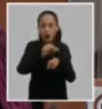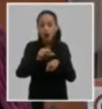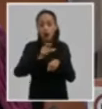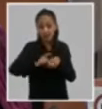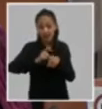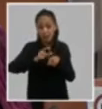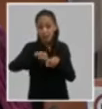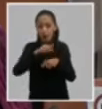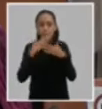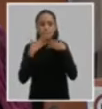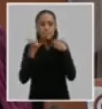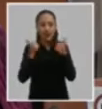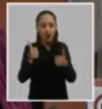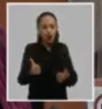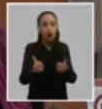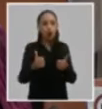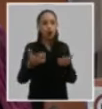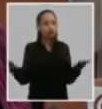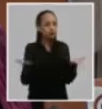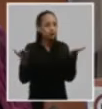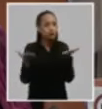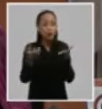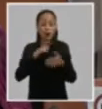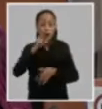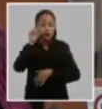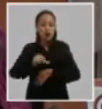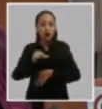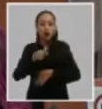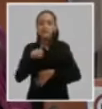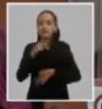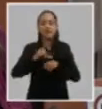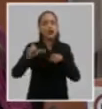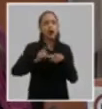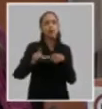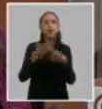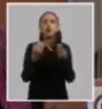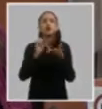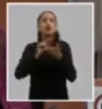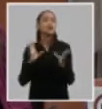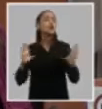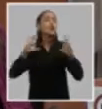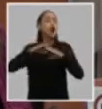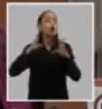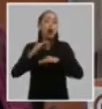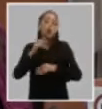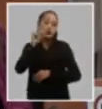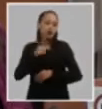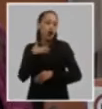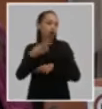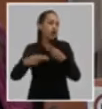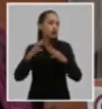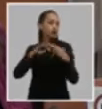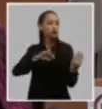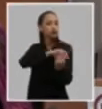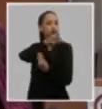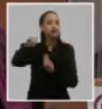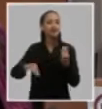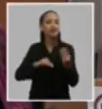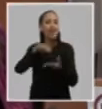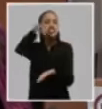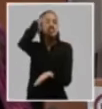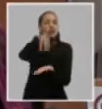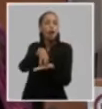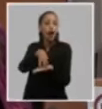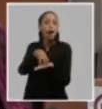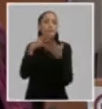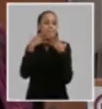macizos montañosos fueron de los elementos que se pronunció también la comisión todo eso nos permitirá ser consecuentes con lo